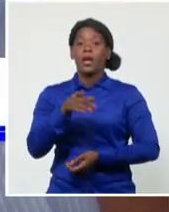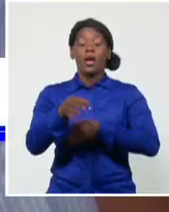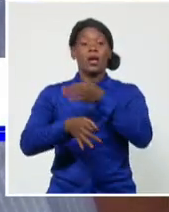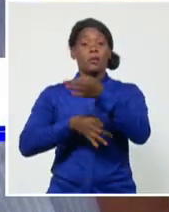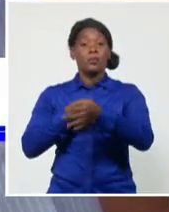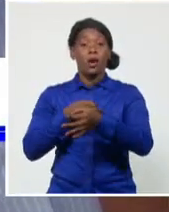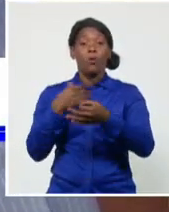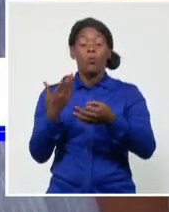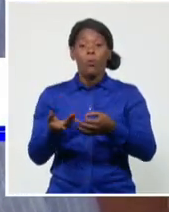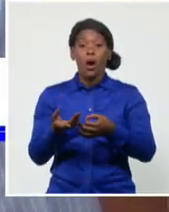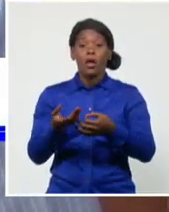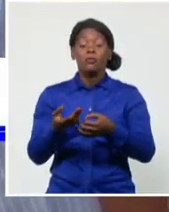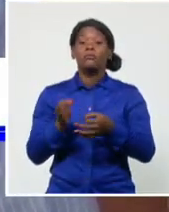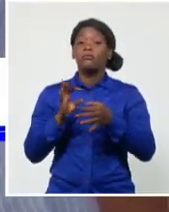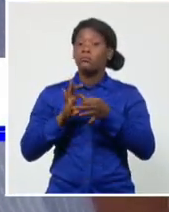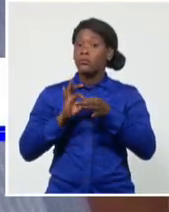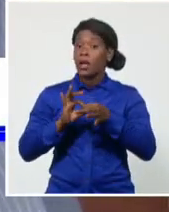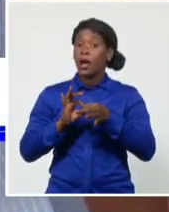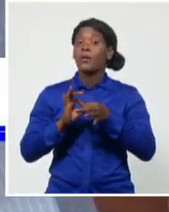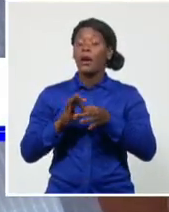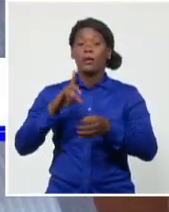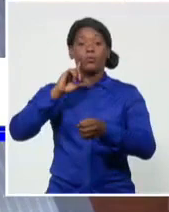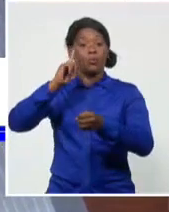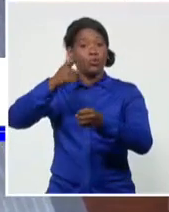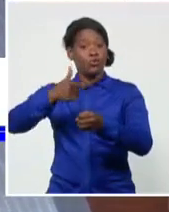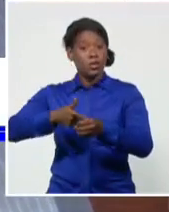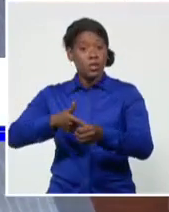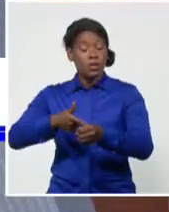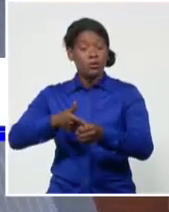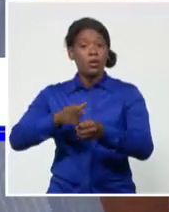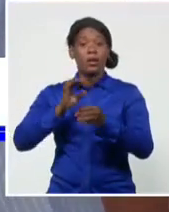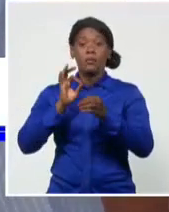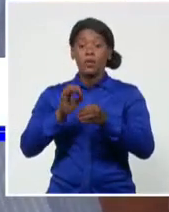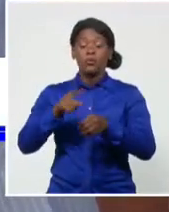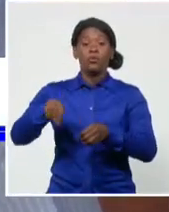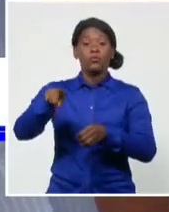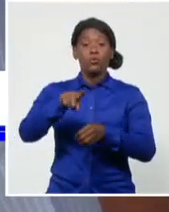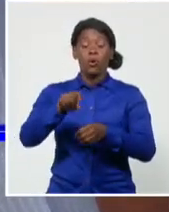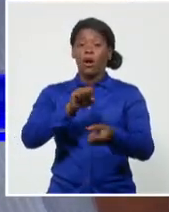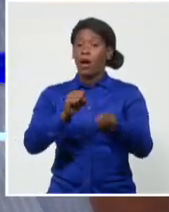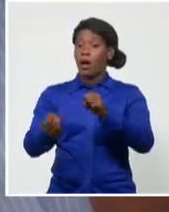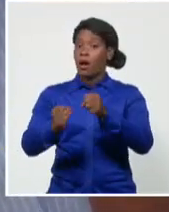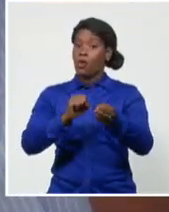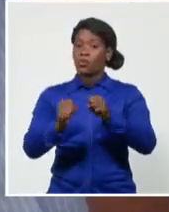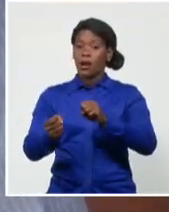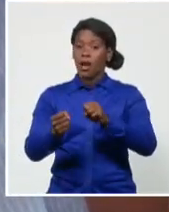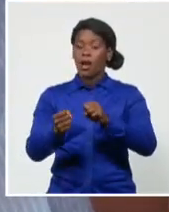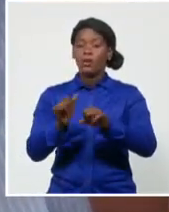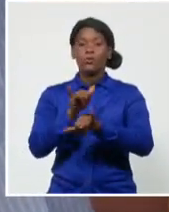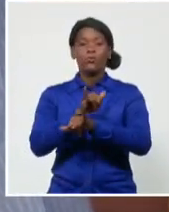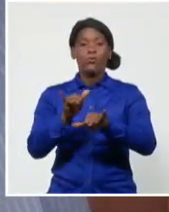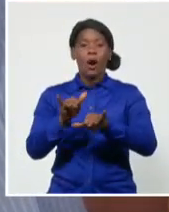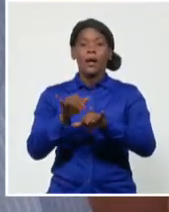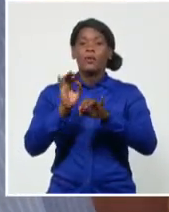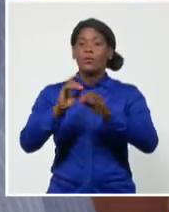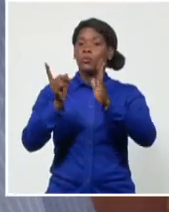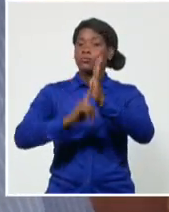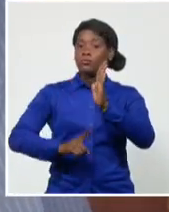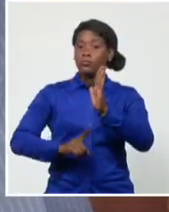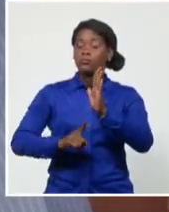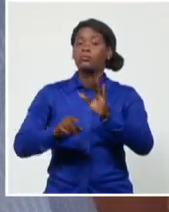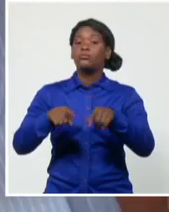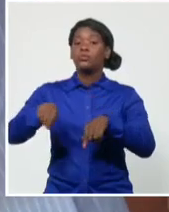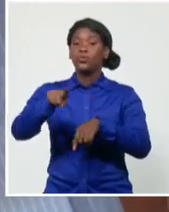combustible a las termoeléctricas, el tema del combustible a la economía, tratar de garantizarlo y asegurarlo, los grupos electrónicos de emergencia, la máxima